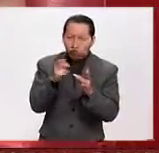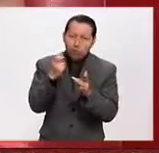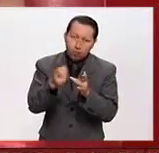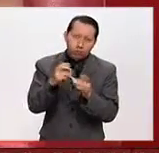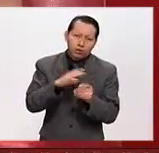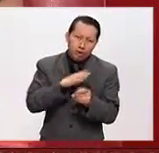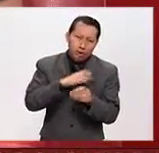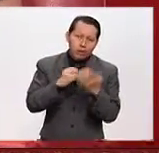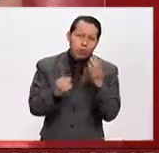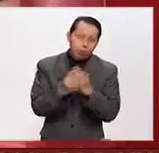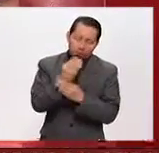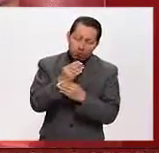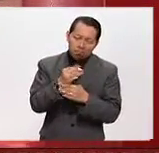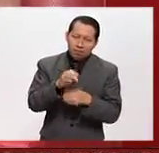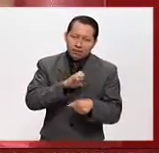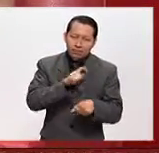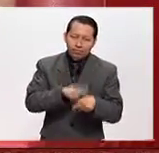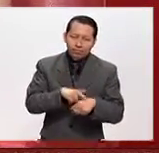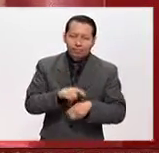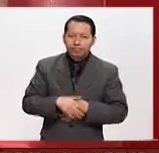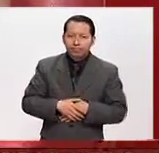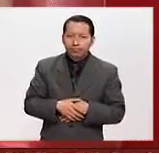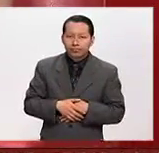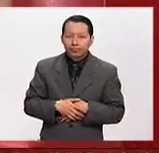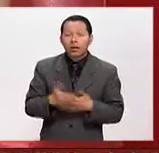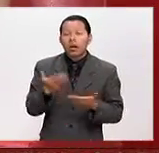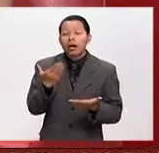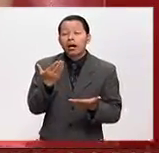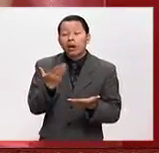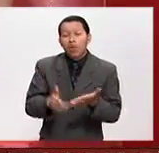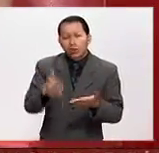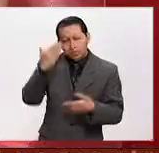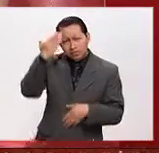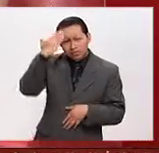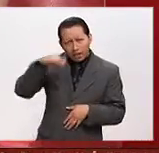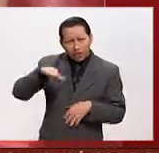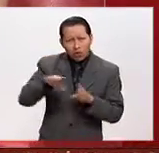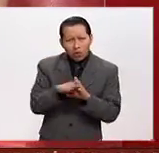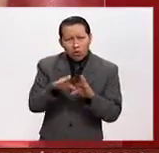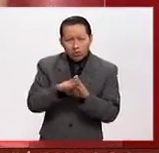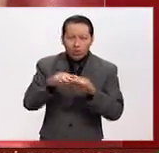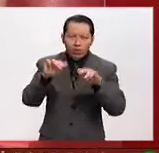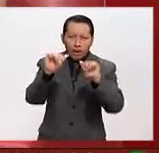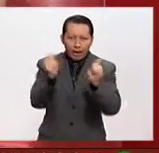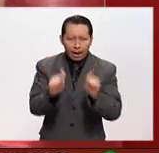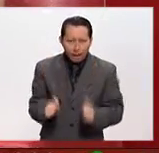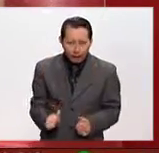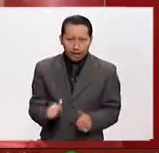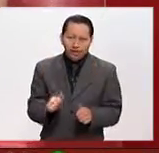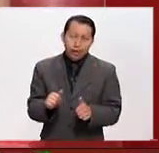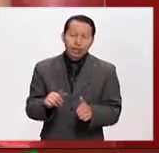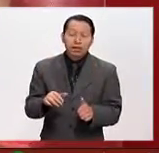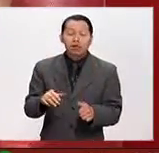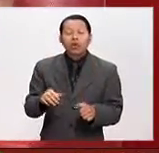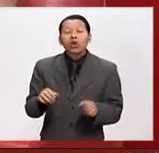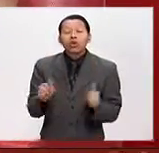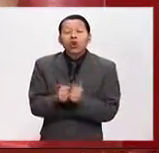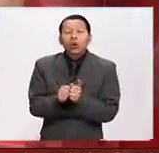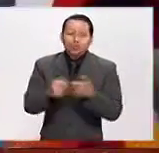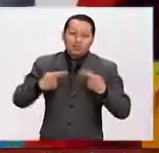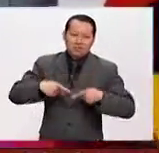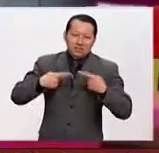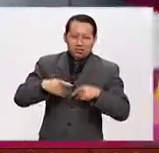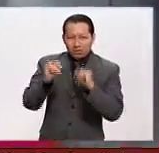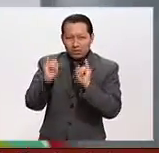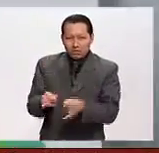de una forma muy especial. bueno conscientes de la influencia que el arte aporta en la relación entre el individuo y su manera de percibir el